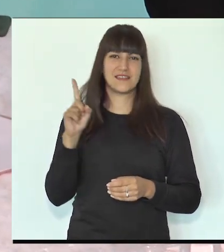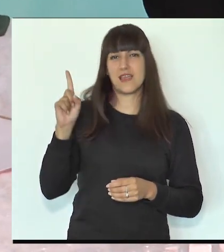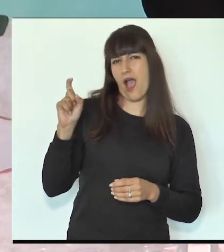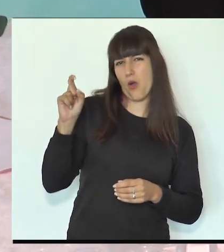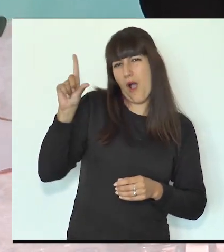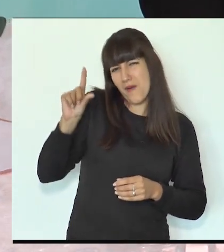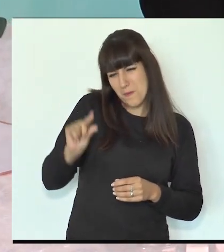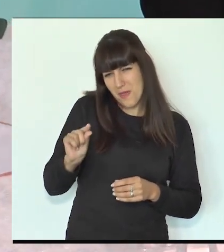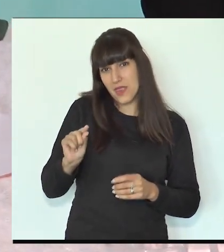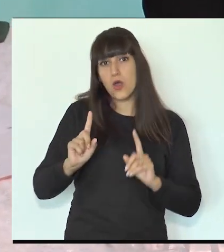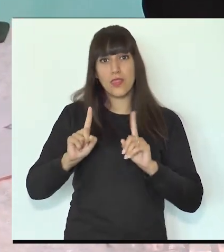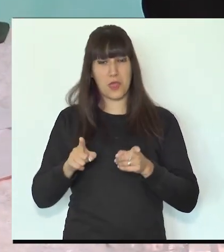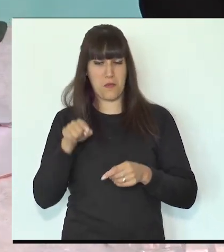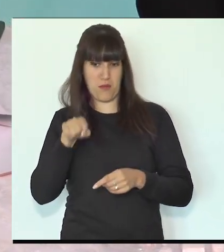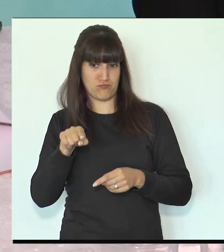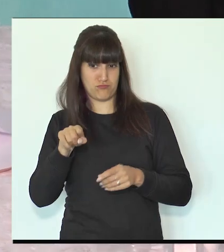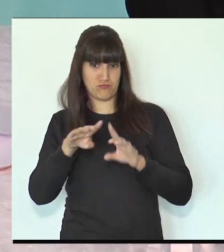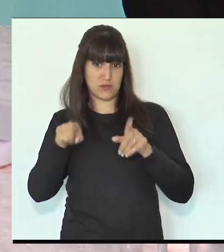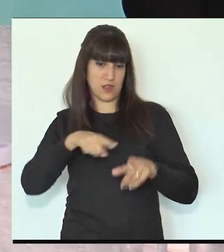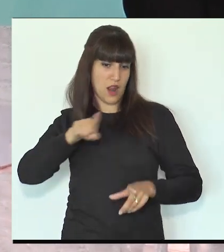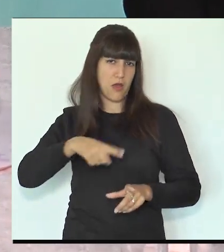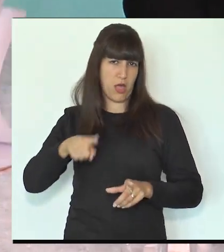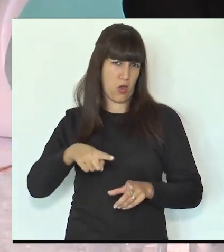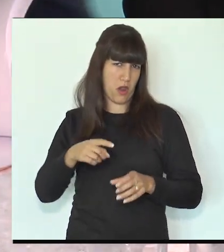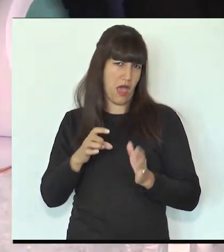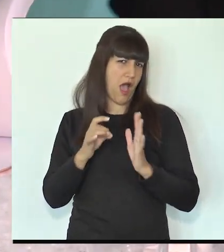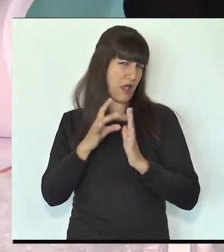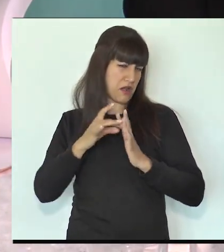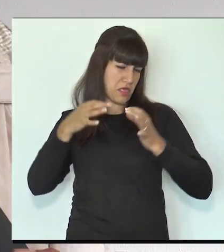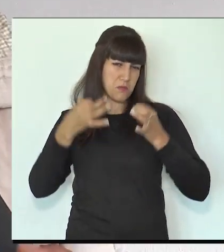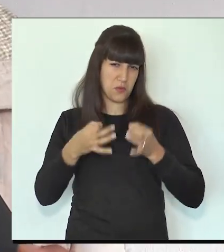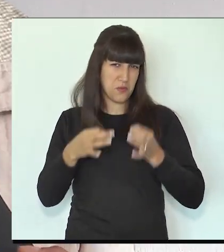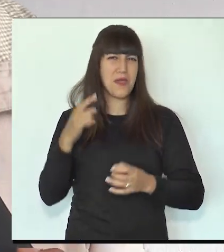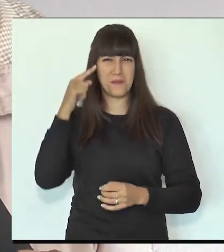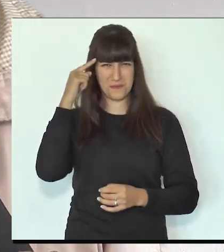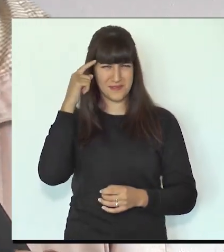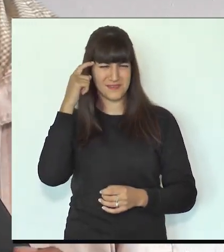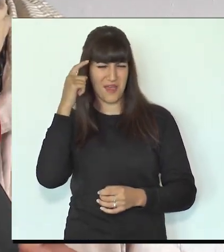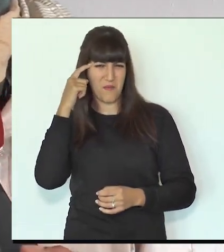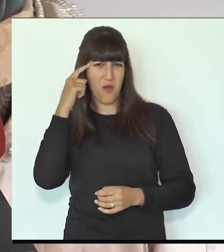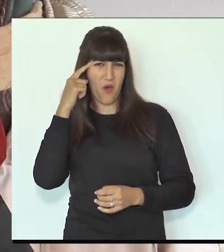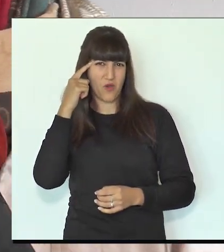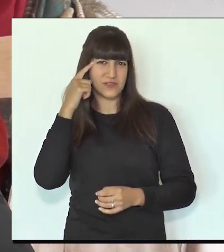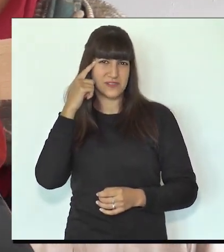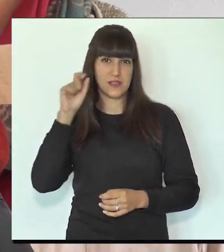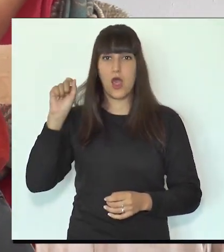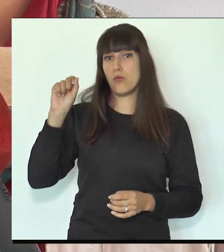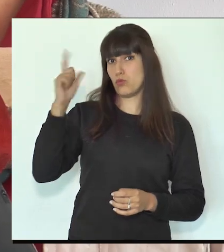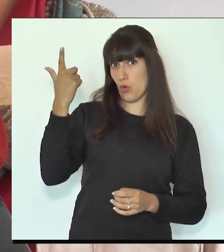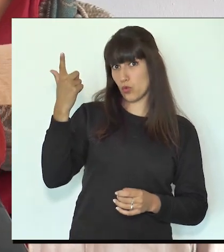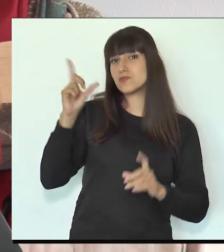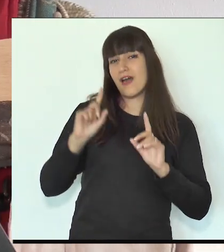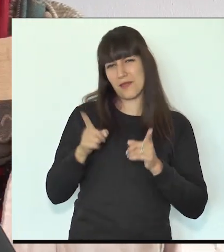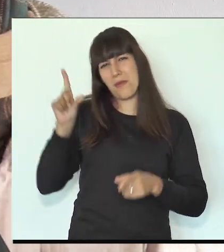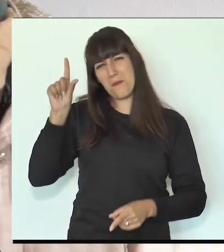los consumos de hoces, sino porque además son equipos de alta eficiencia. Así que pensamos que también en la energía eléctrica vamos